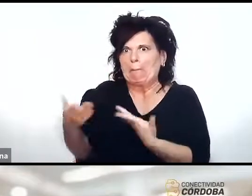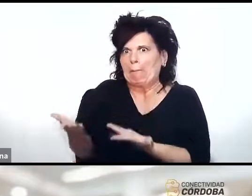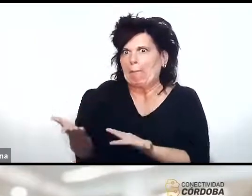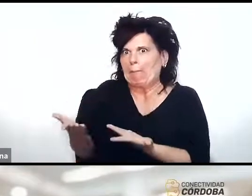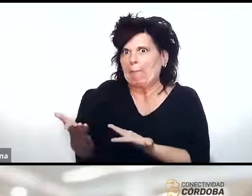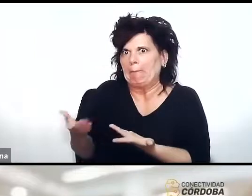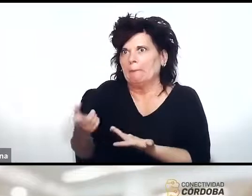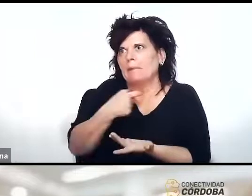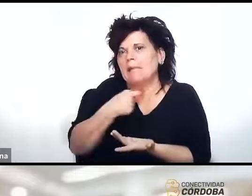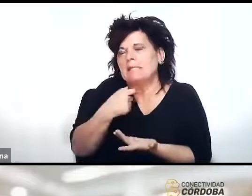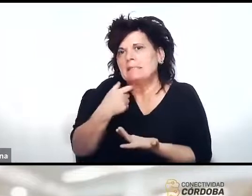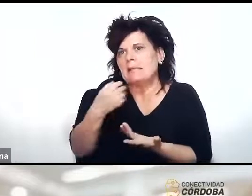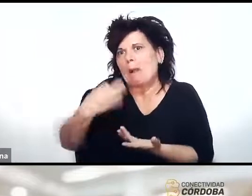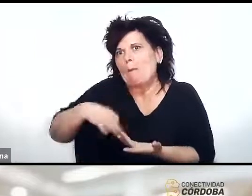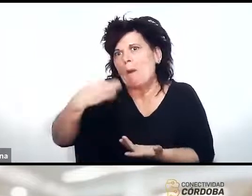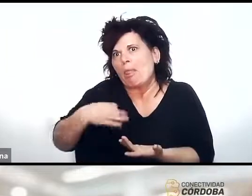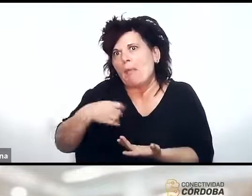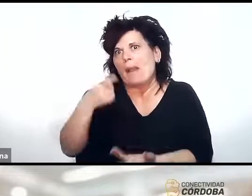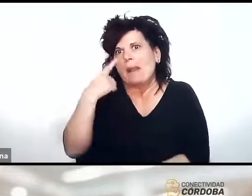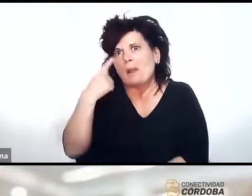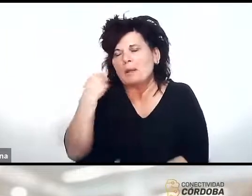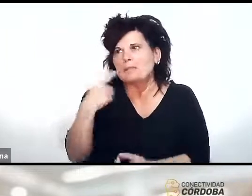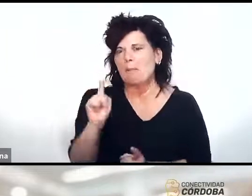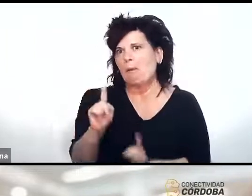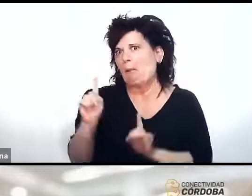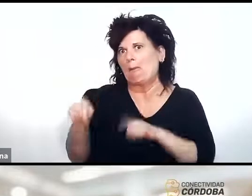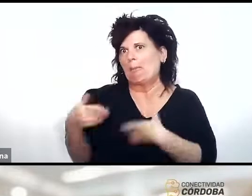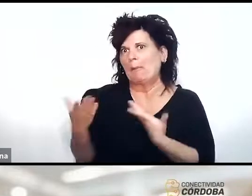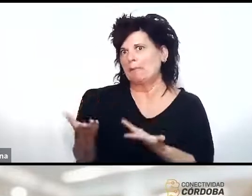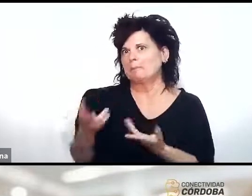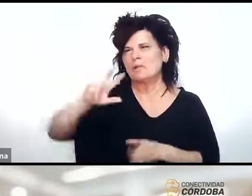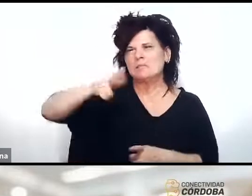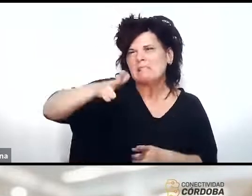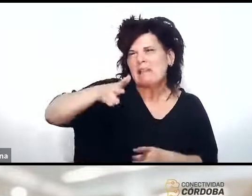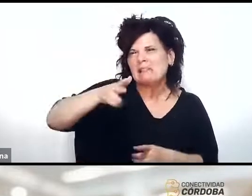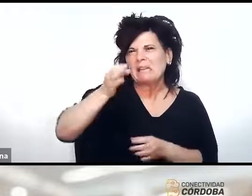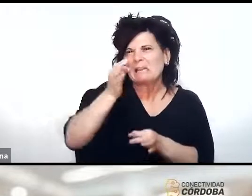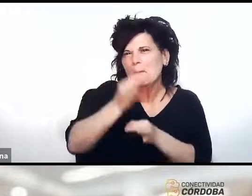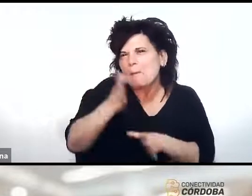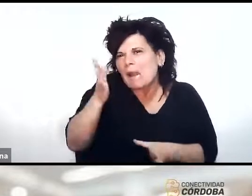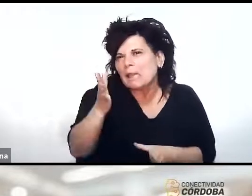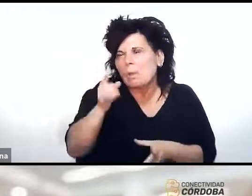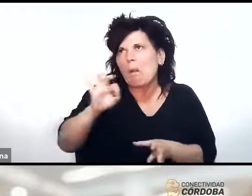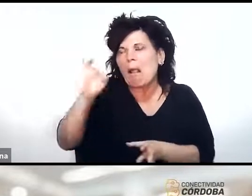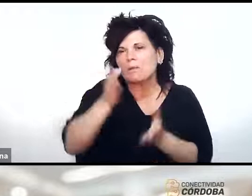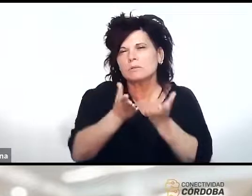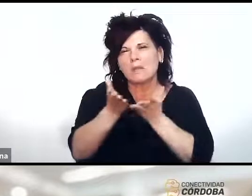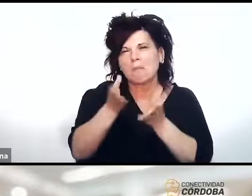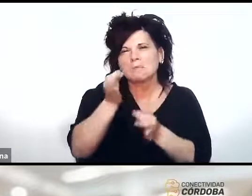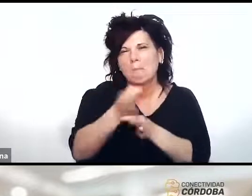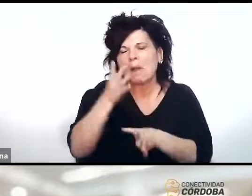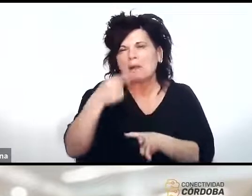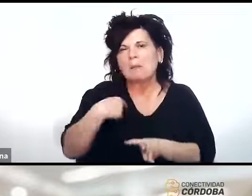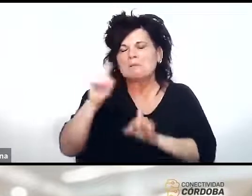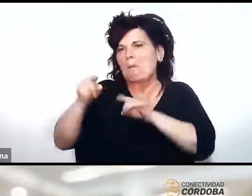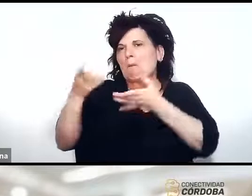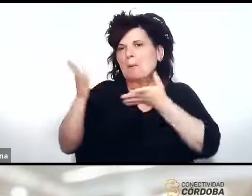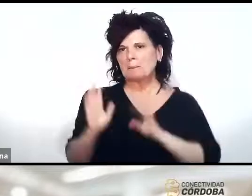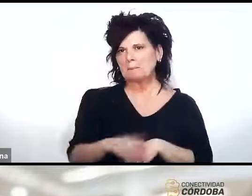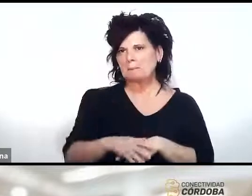sé no sé si están hablando de algún satélite en particular de algún servicio en particular volviendo a la pregunta de los lanzadores